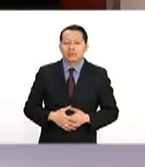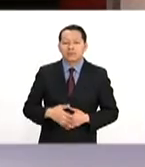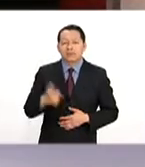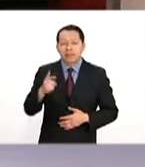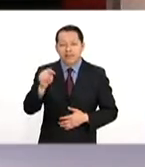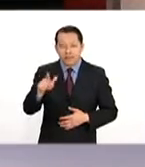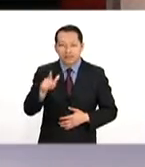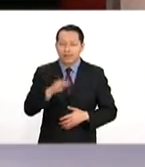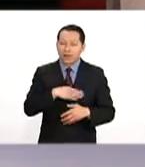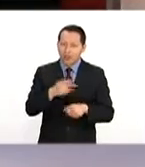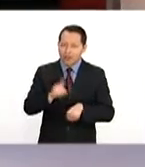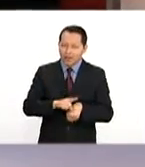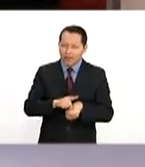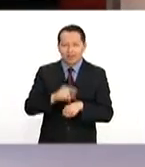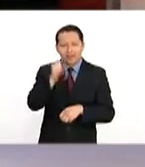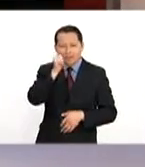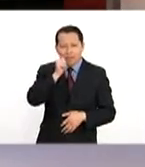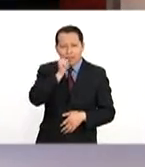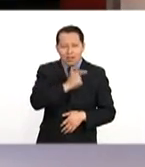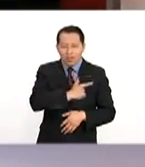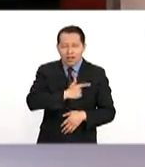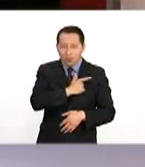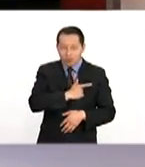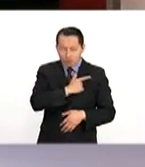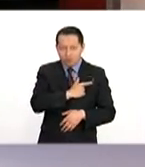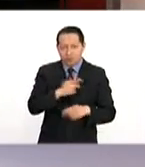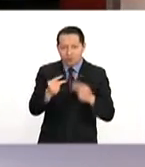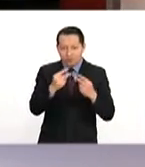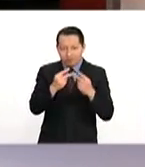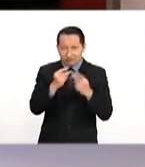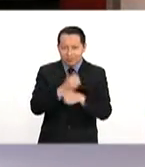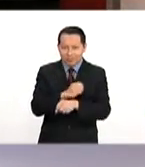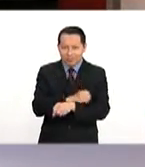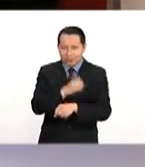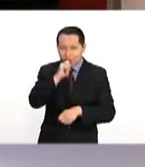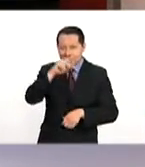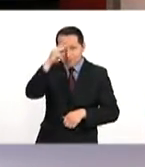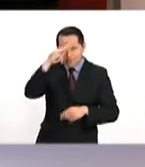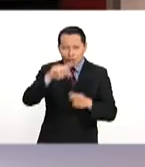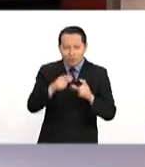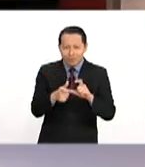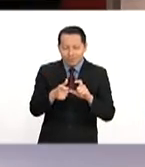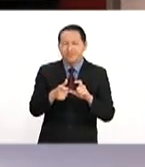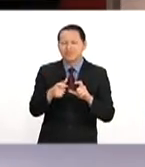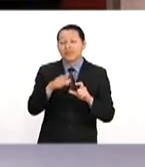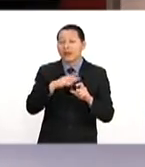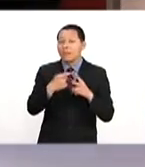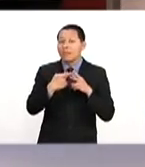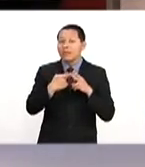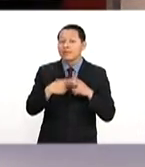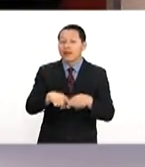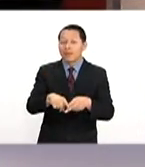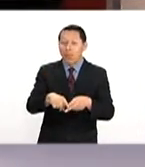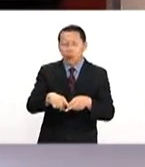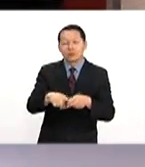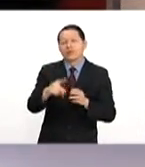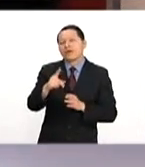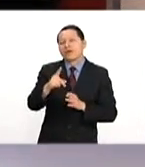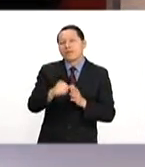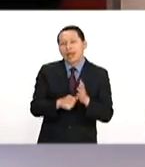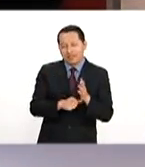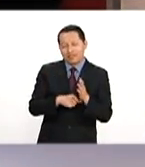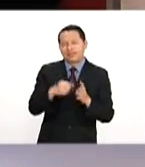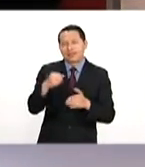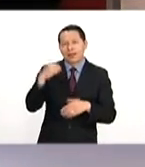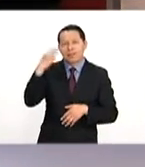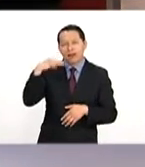¿Qué tal? Muy buenos días. Siempre es un gusto que nos acompañe en una edición más de México al Día, iniciando el mes de